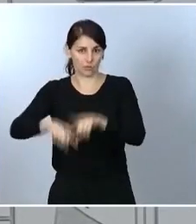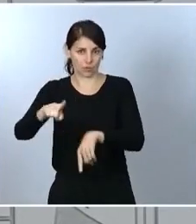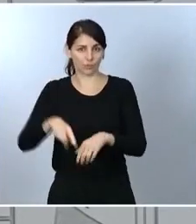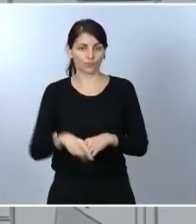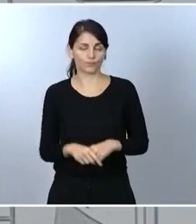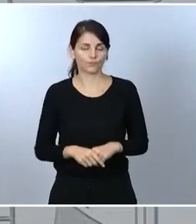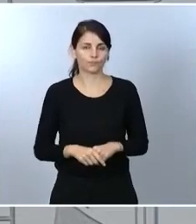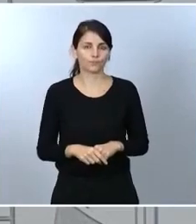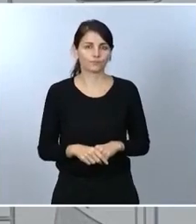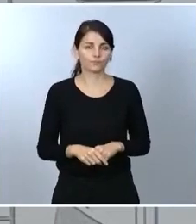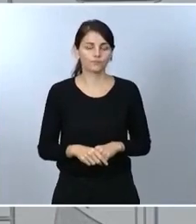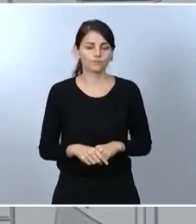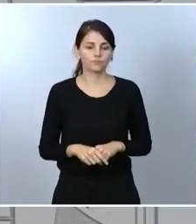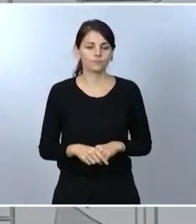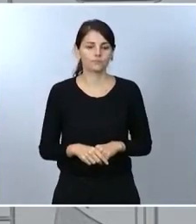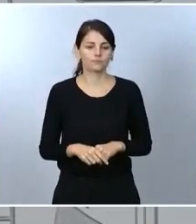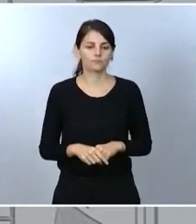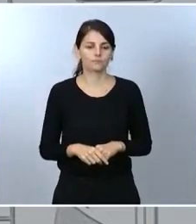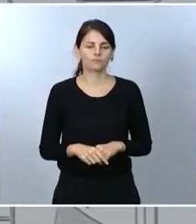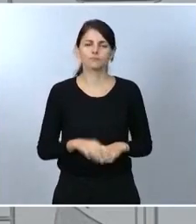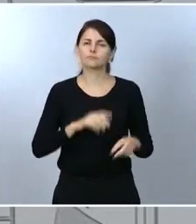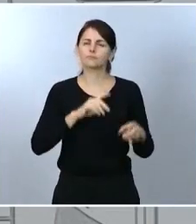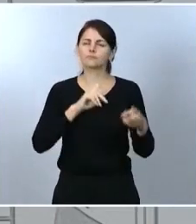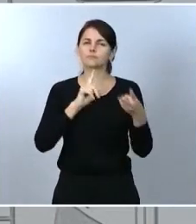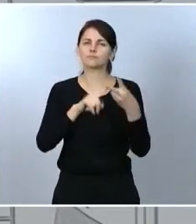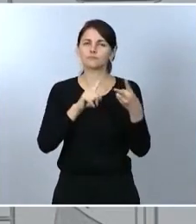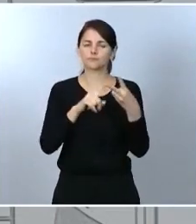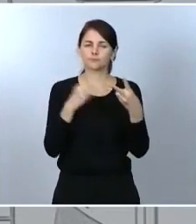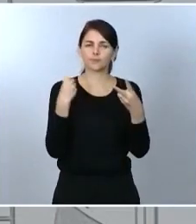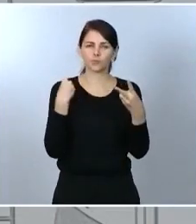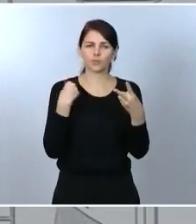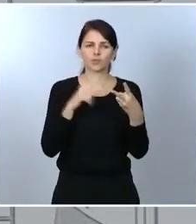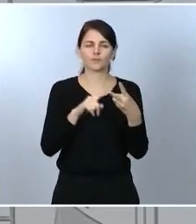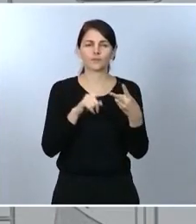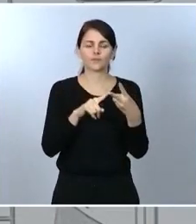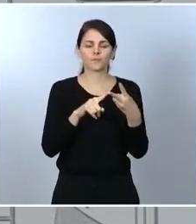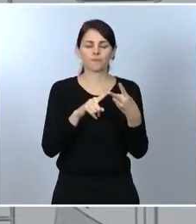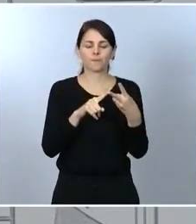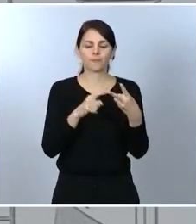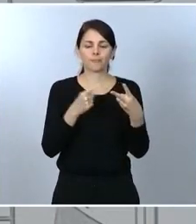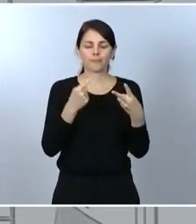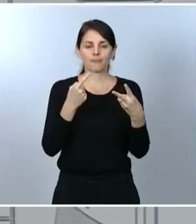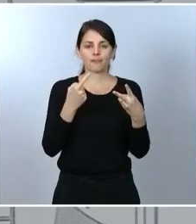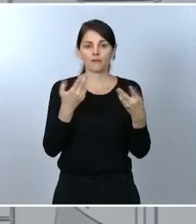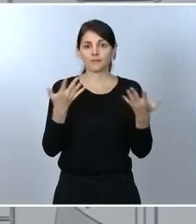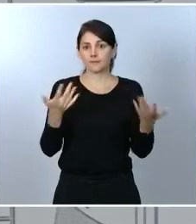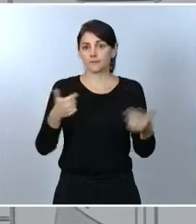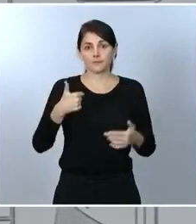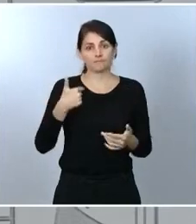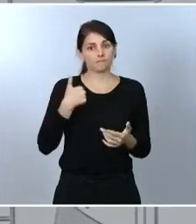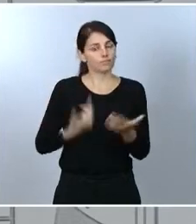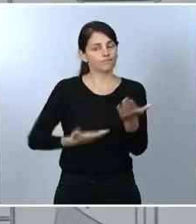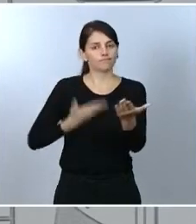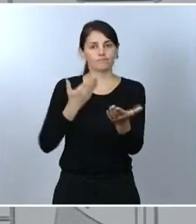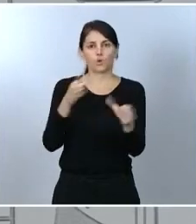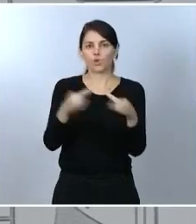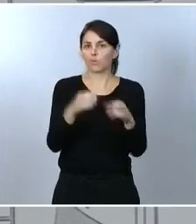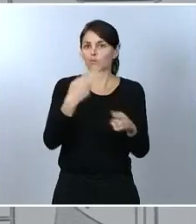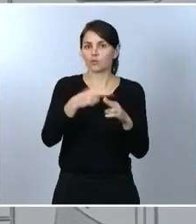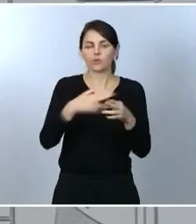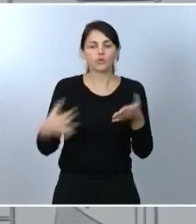Y, en relación con el segundo de los aspectos que me ha preguntado usted, Sandra, decirle que yo he solicitado a todos los grupos parlamentarios el apoyo